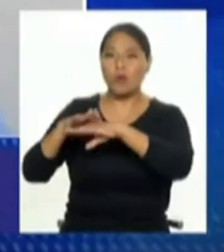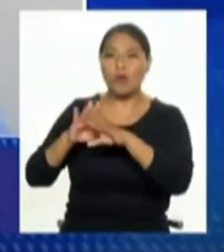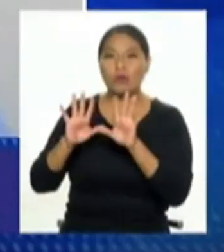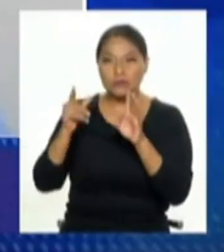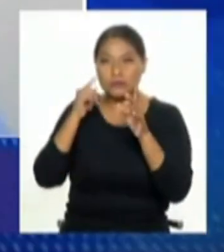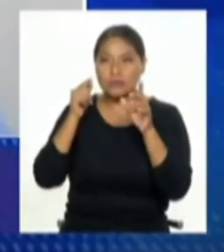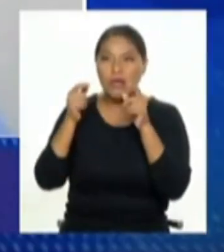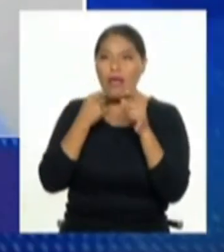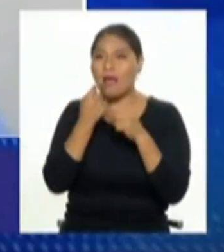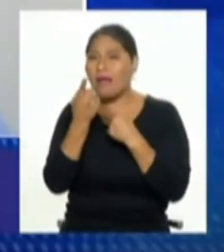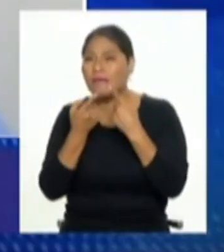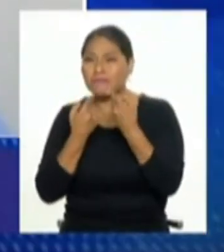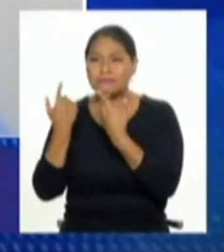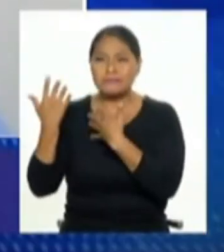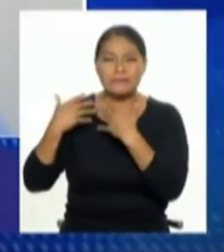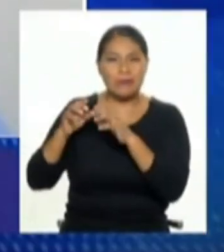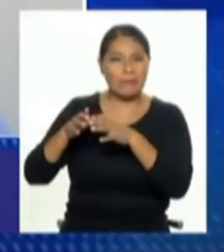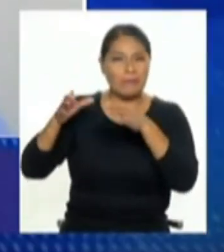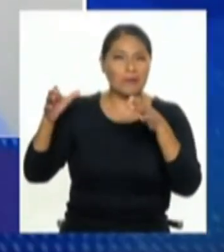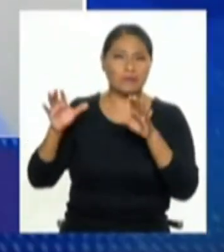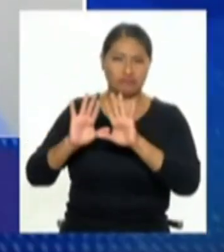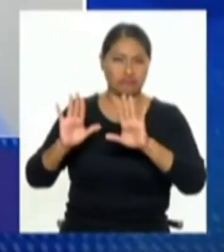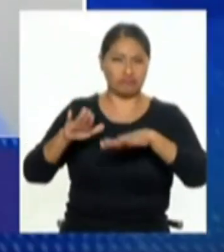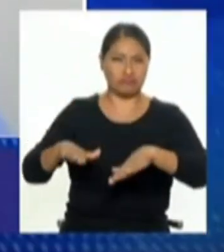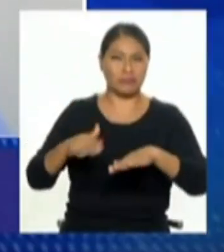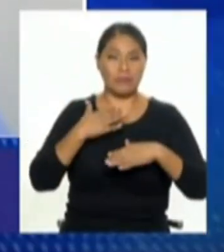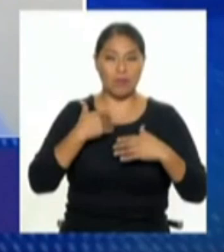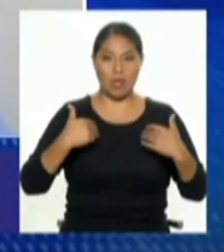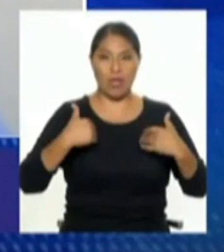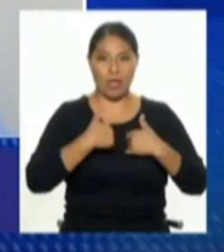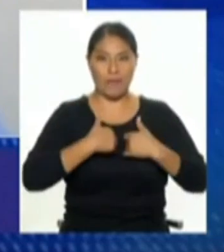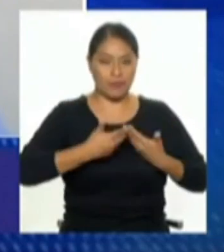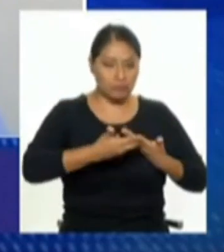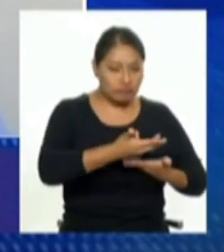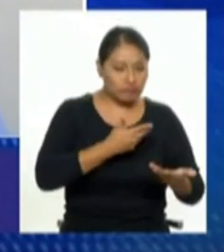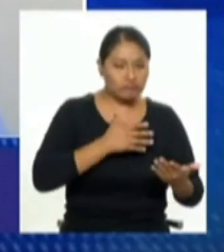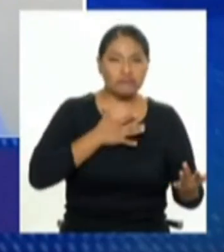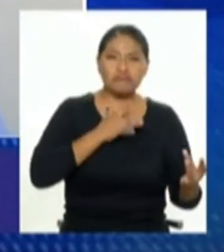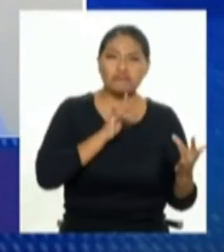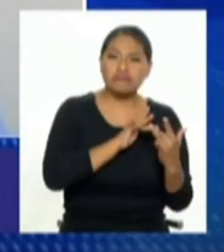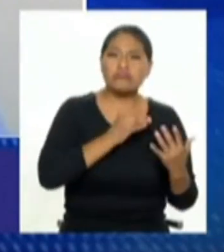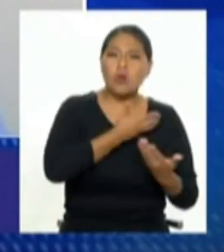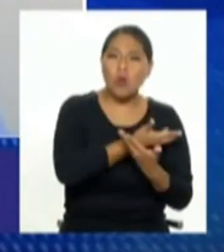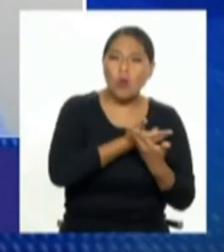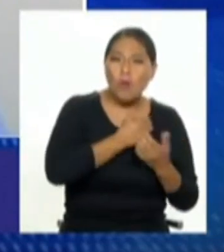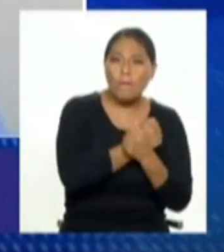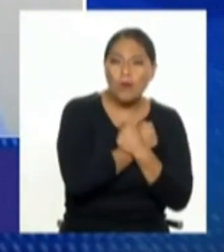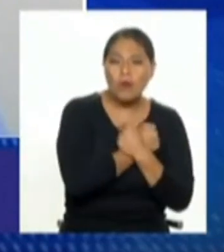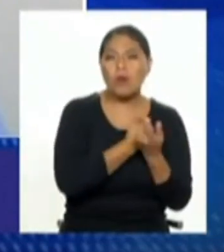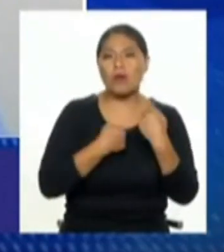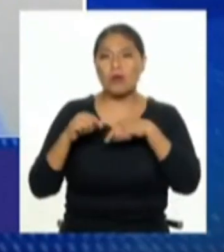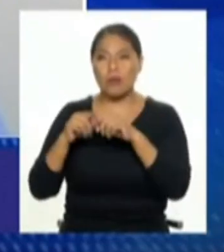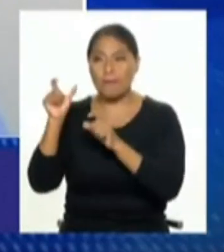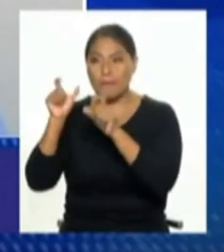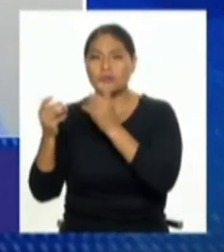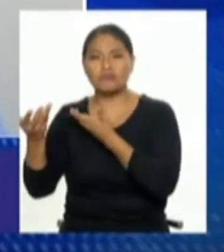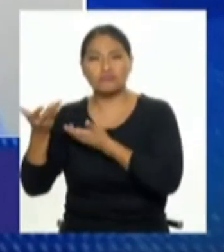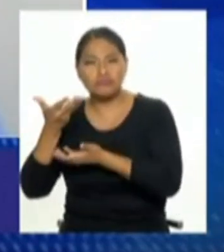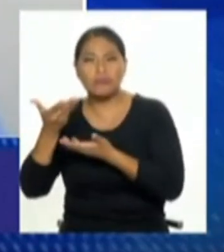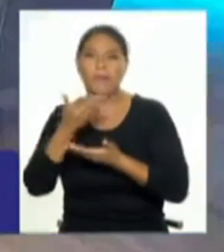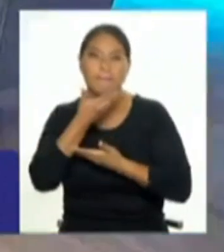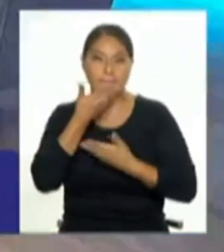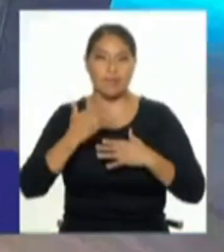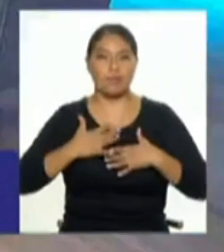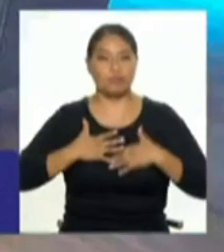esfuerzos para vincularnos empáticamente con animales con las personas evitando cualquier el uso de la violencia de ninguna